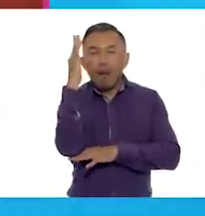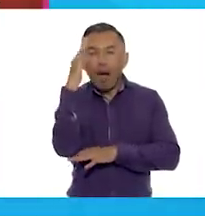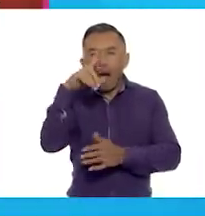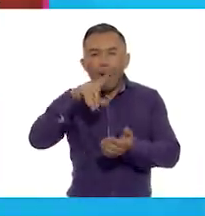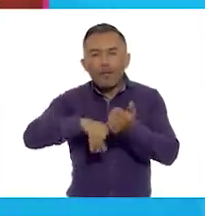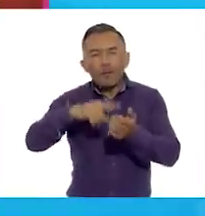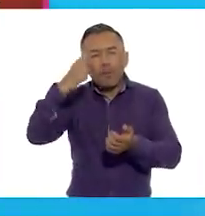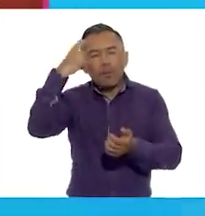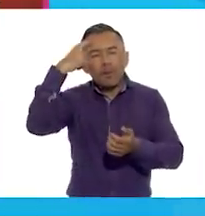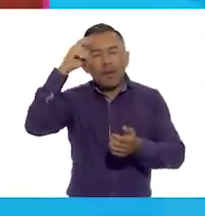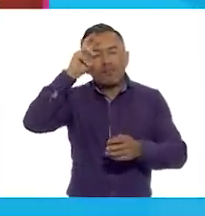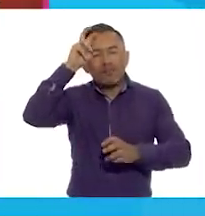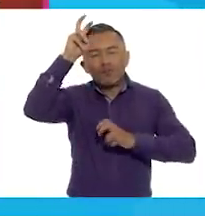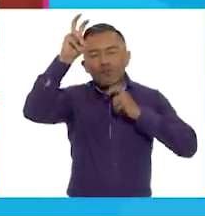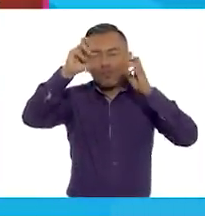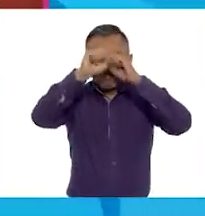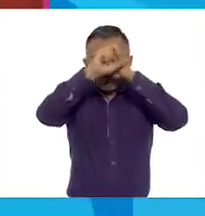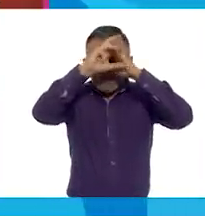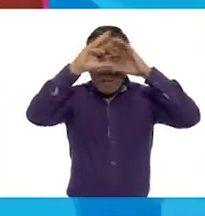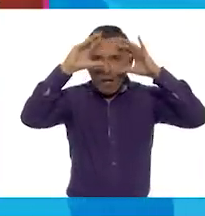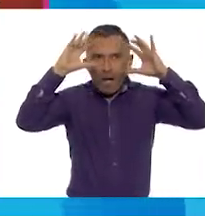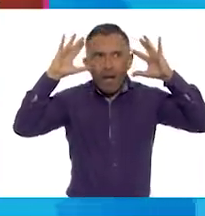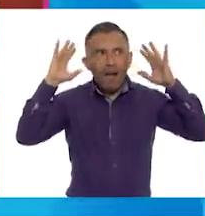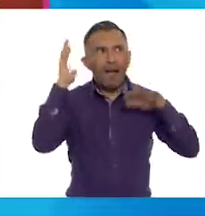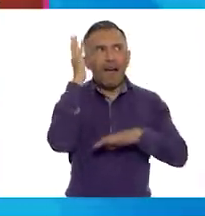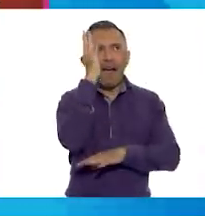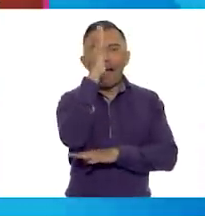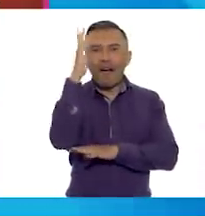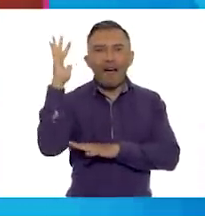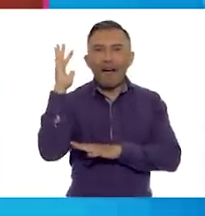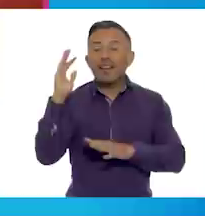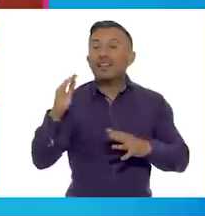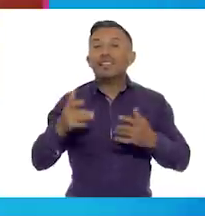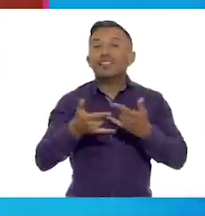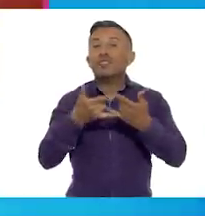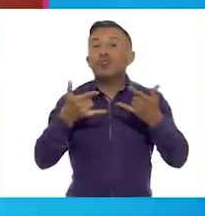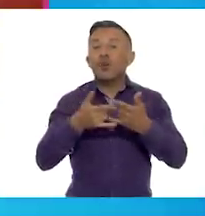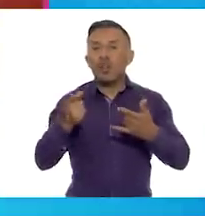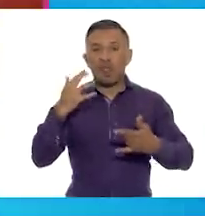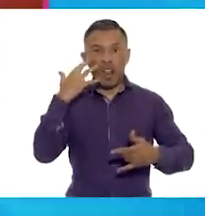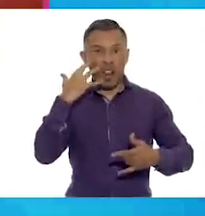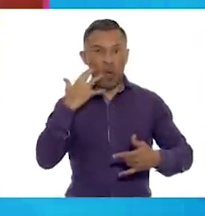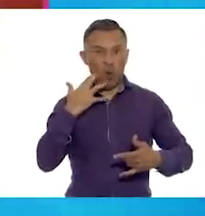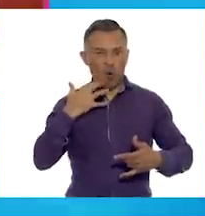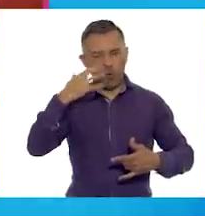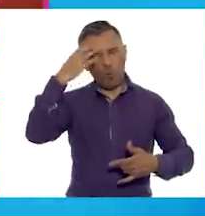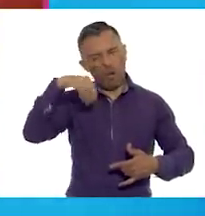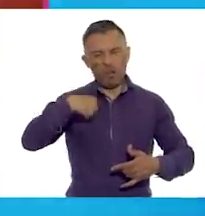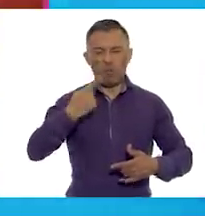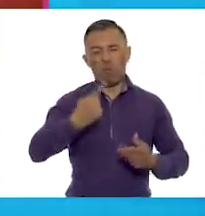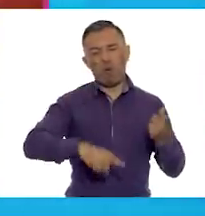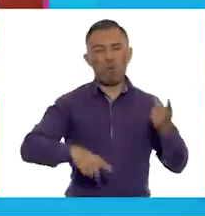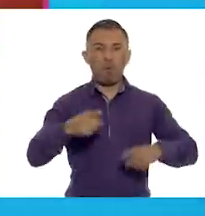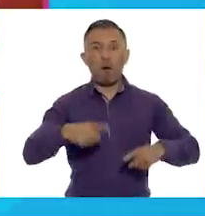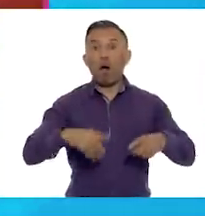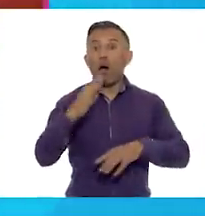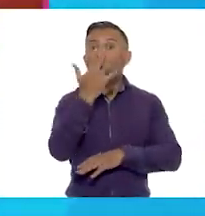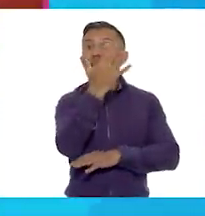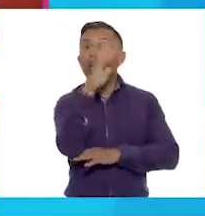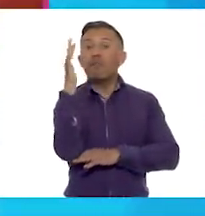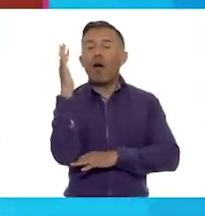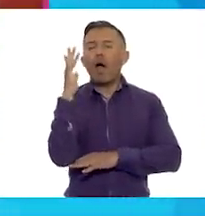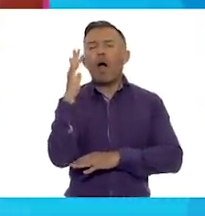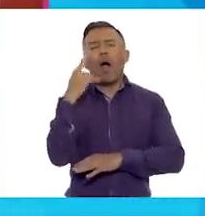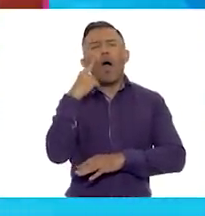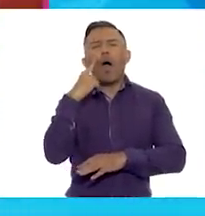raíz de esta historia que se llama La dictadura del león. Y es que en la selva, todos los animales acostumbran a ir a